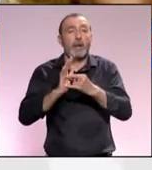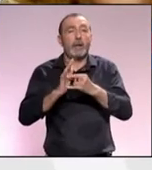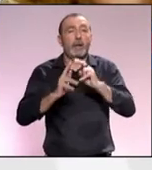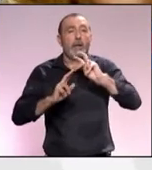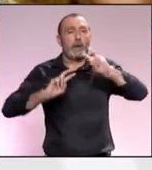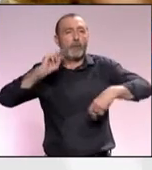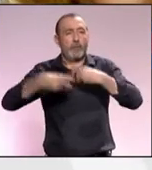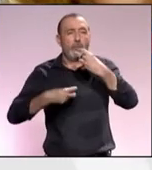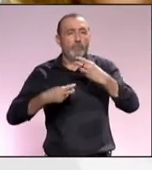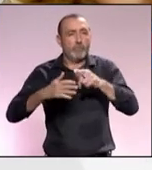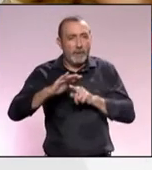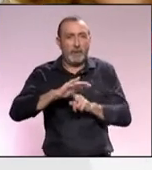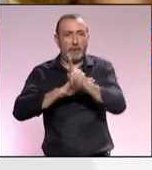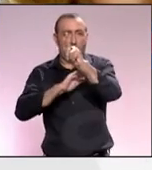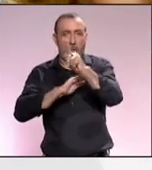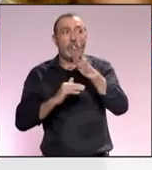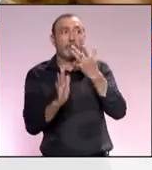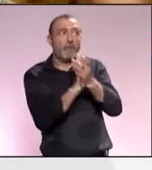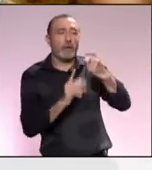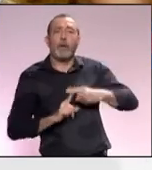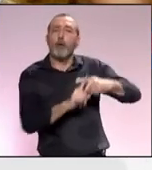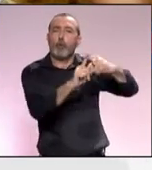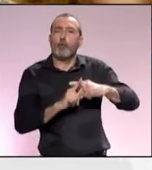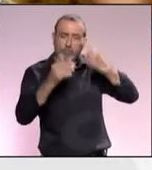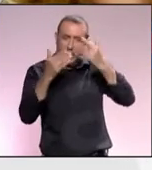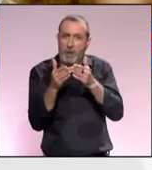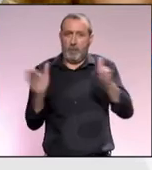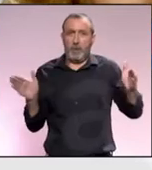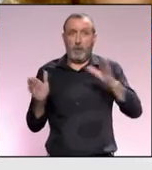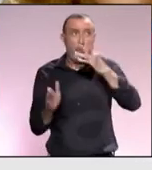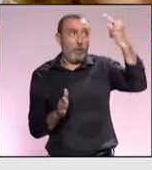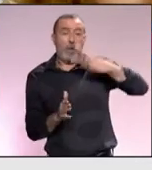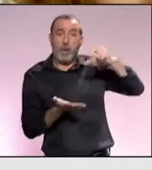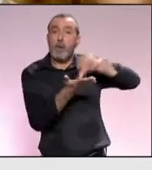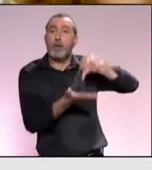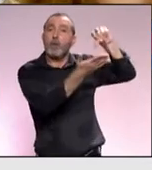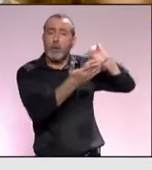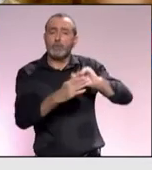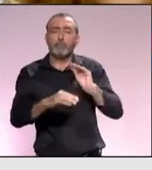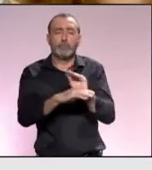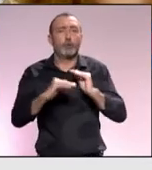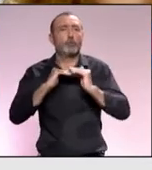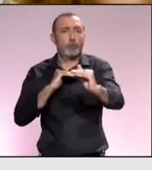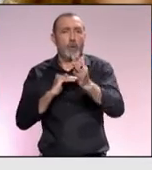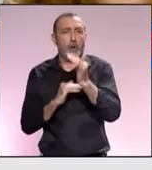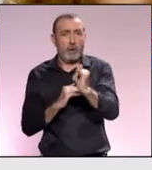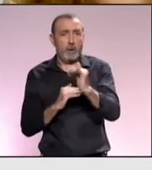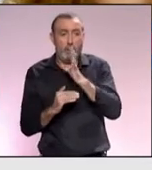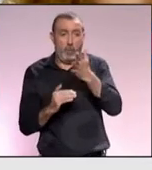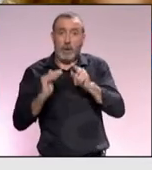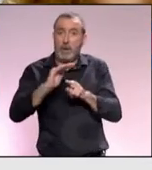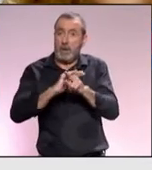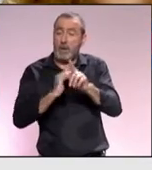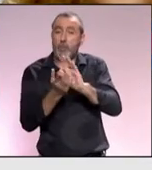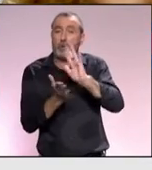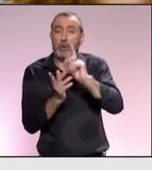del desarrollo y creo que tenemos que compartirlos abiertamente ya que ambas ciudades son sostenibles y creo que el